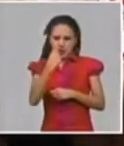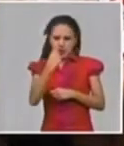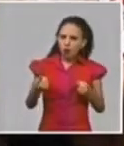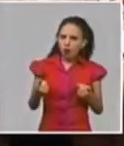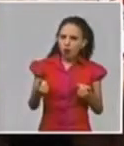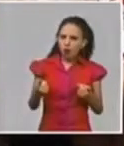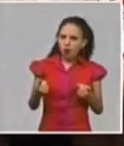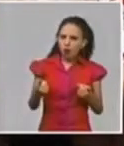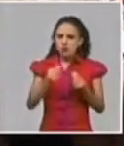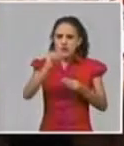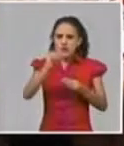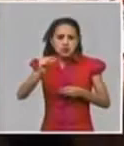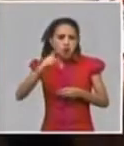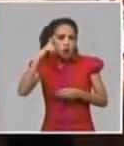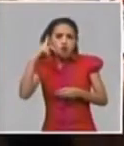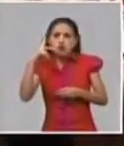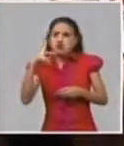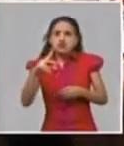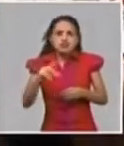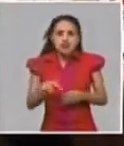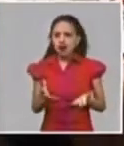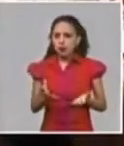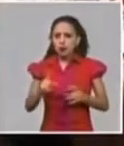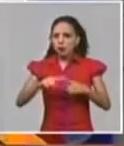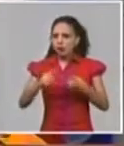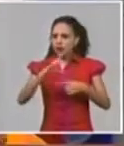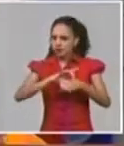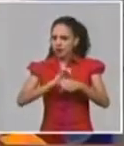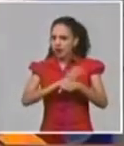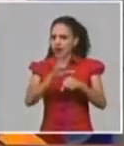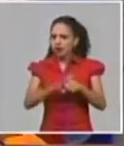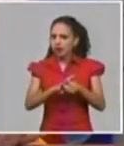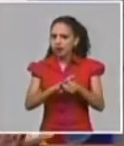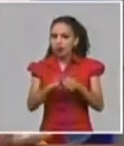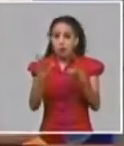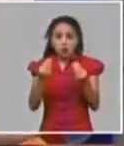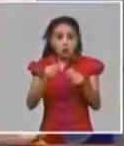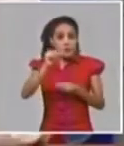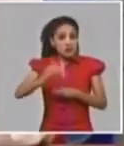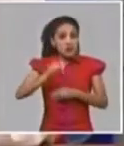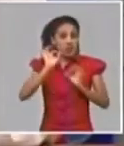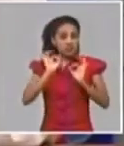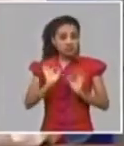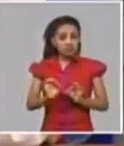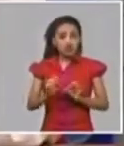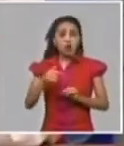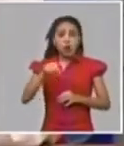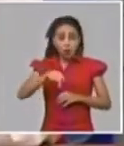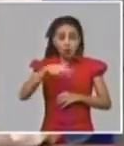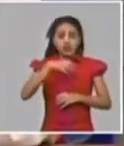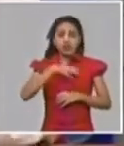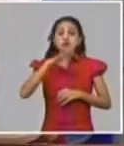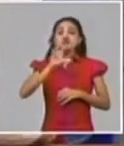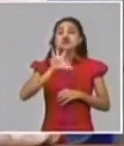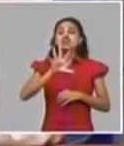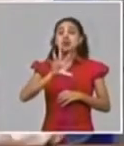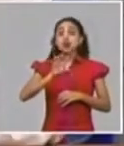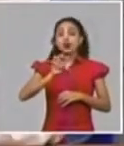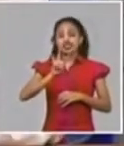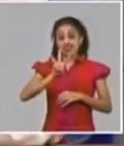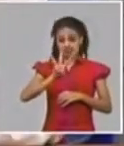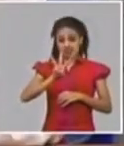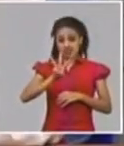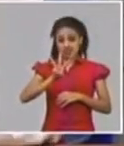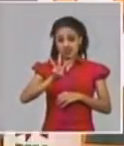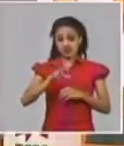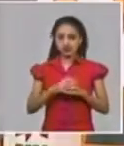lo que dice Durán todos los días las personas pueden decir bueno, hay muchos, no, no, hoy tenemos 53 porque detrás quedamos